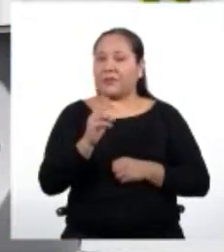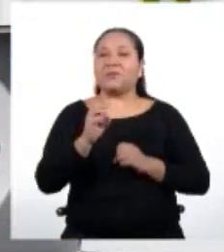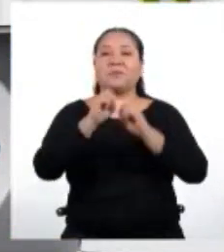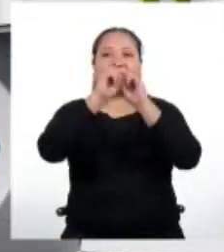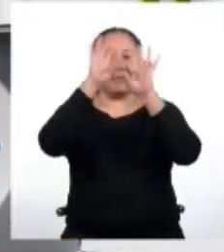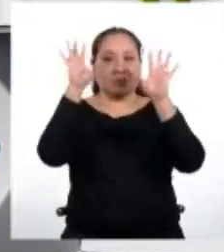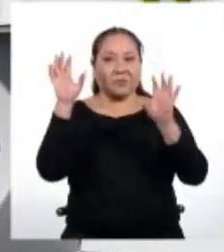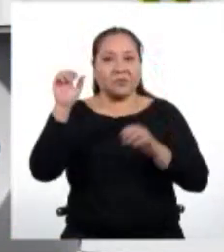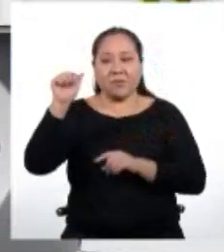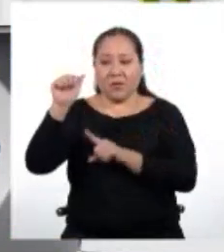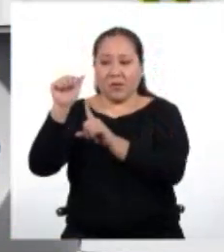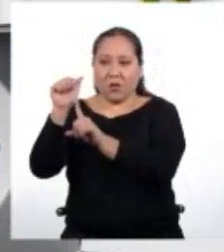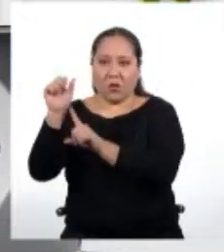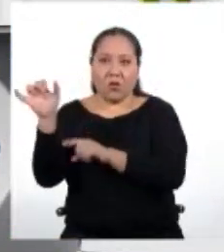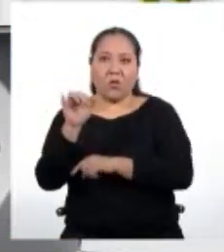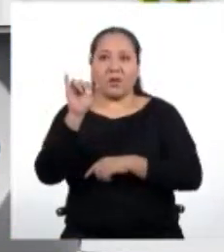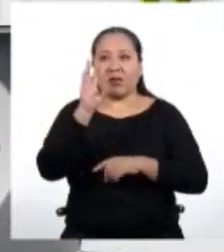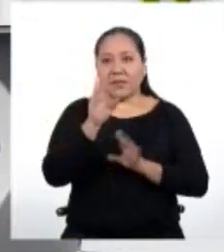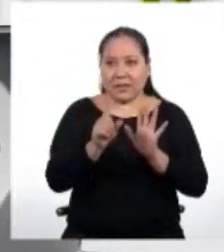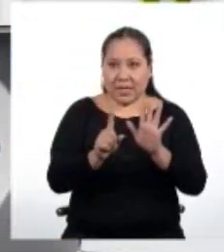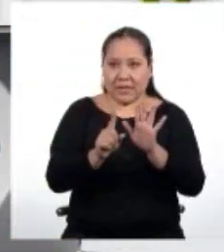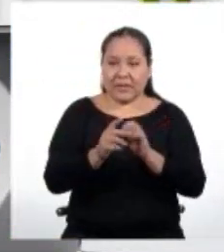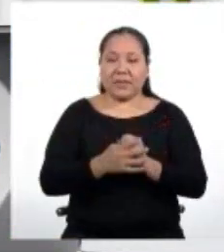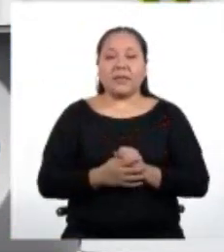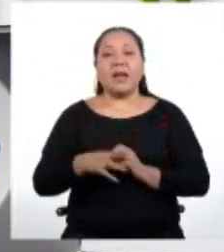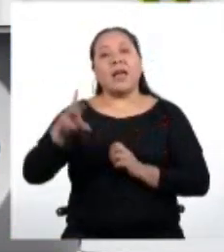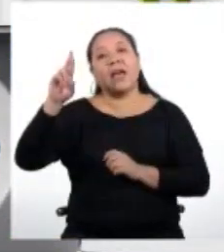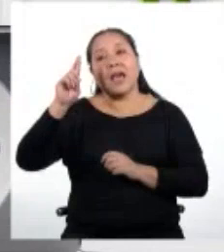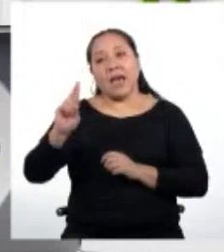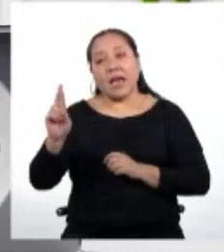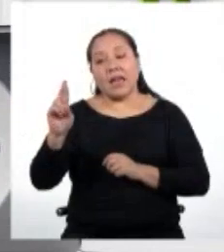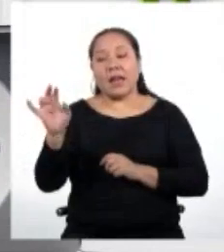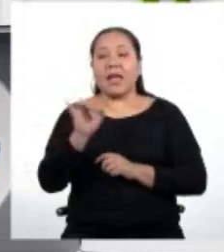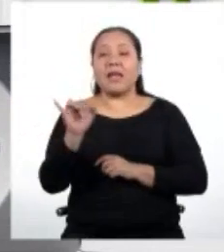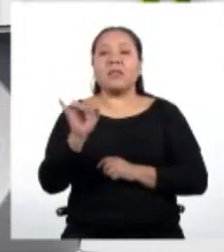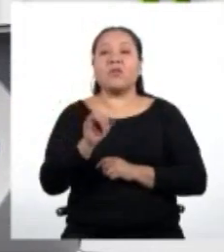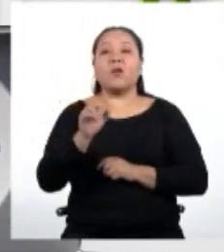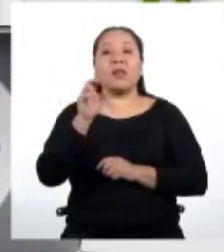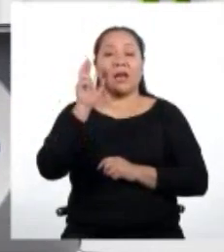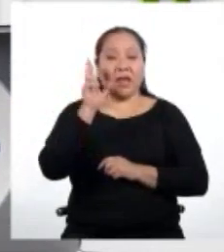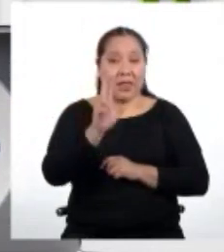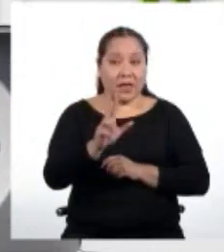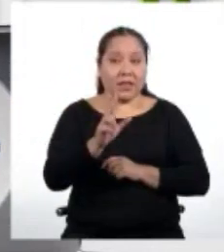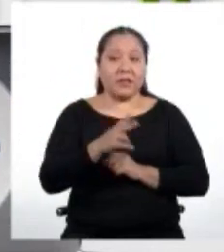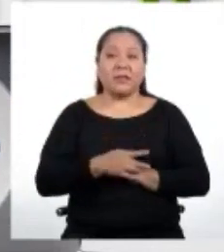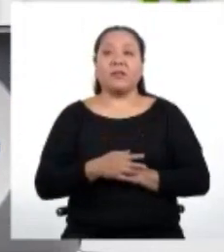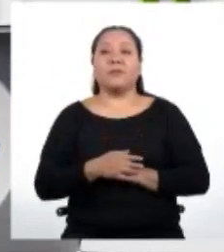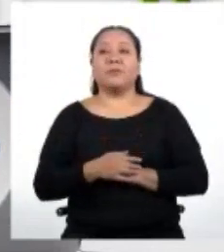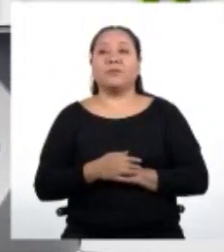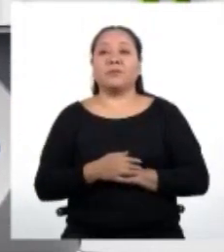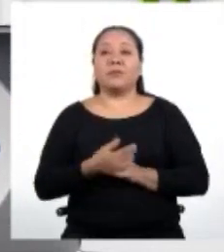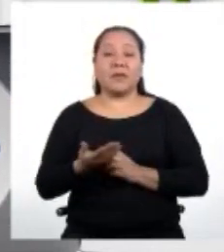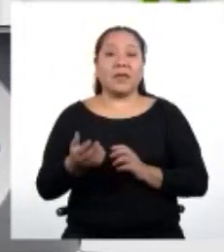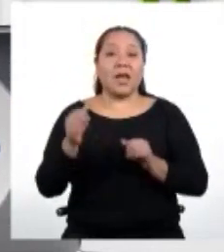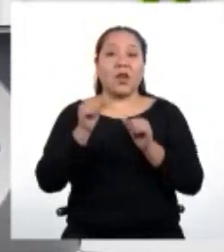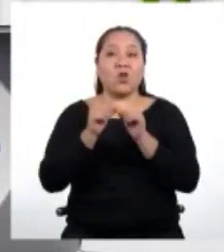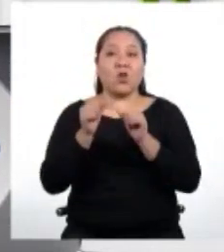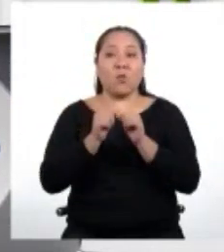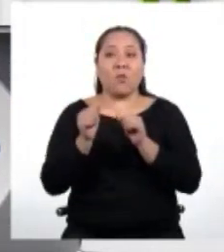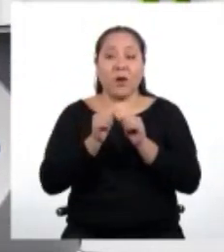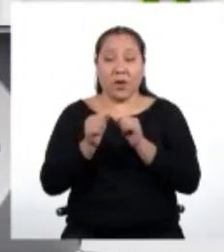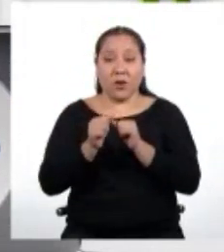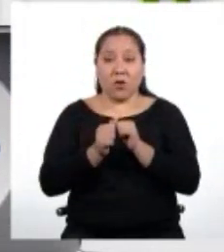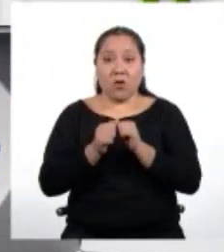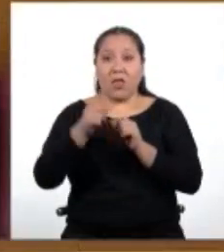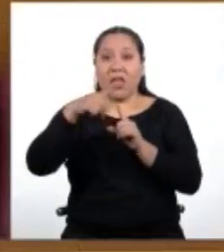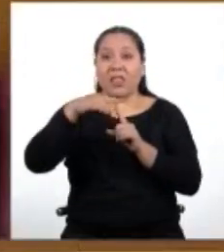claro que el primer término es igual a 6. También identificamos la razón aritmética. Esta es igual a 3. Y el número de término